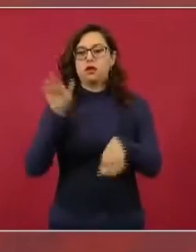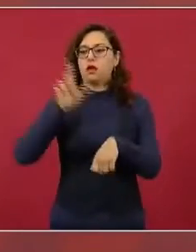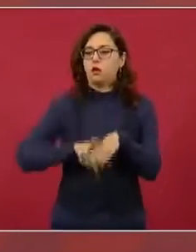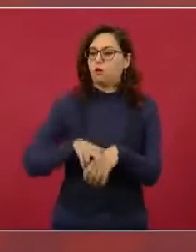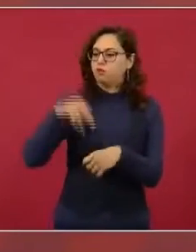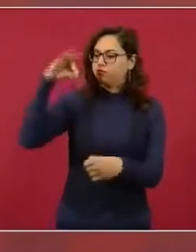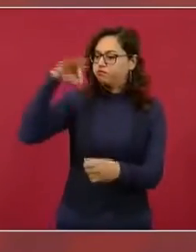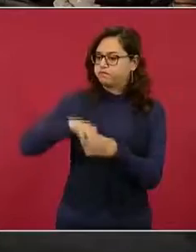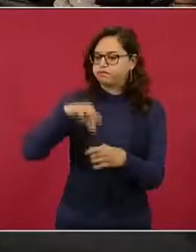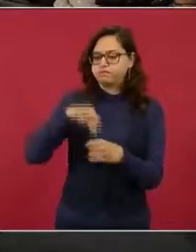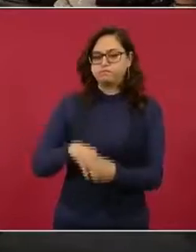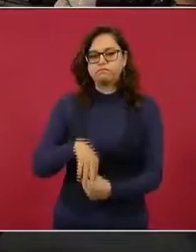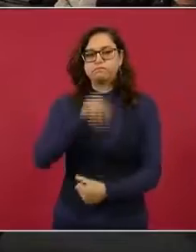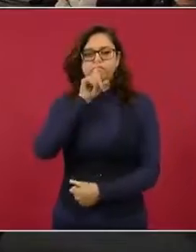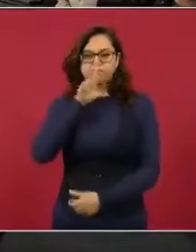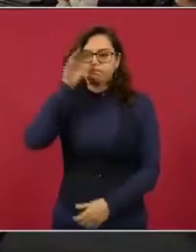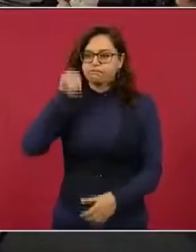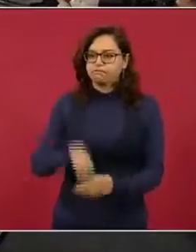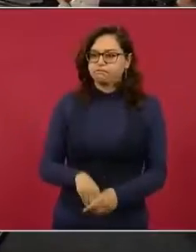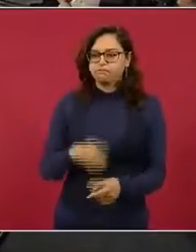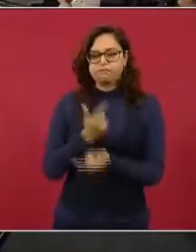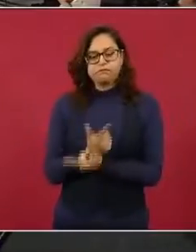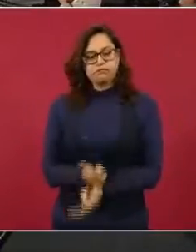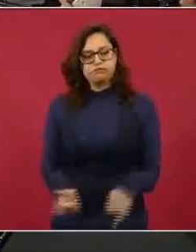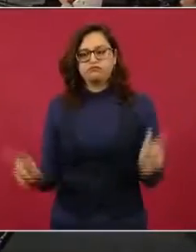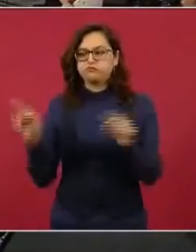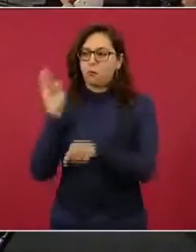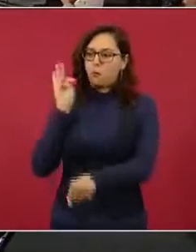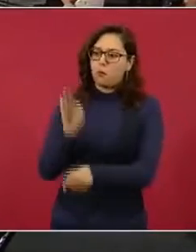libre